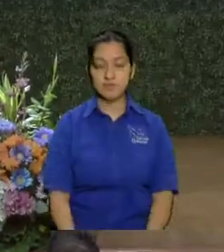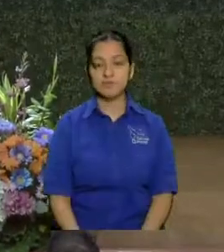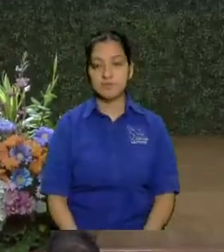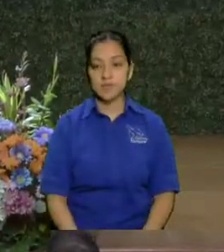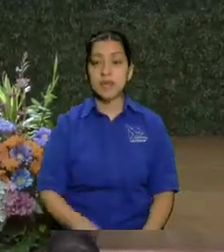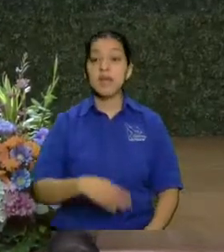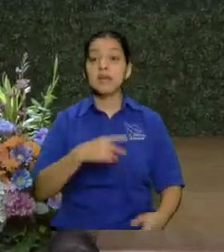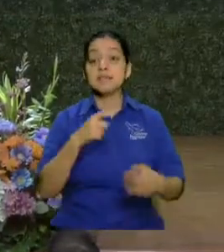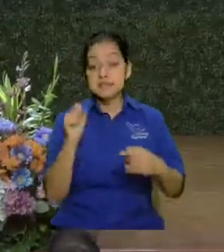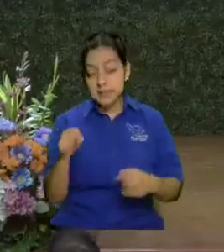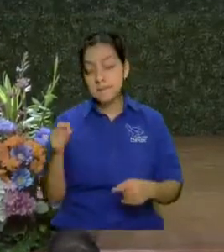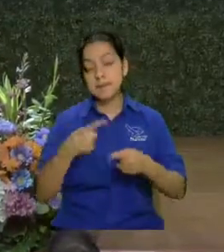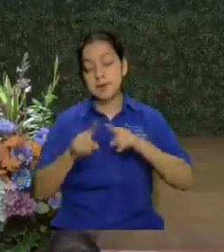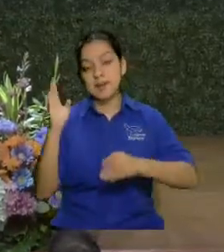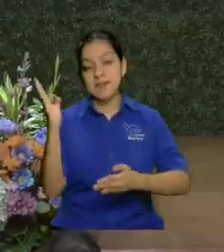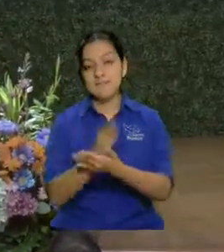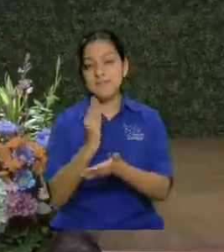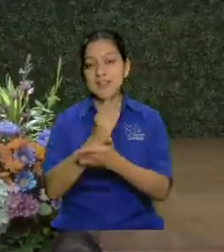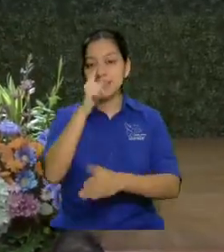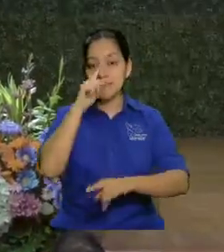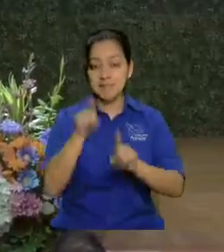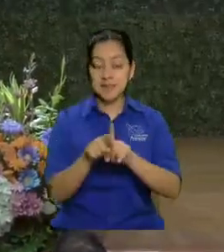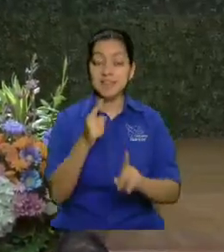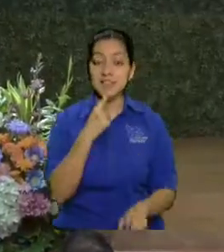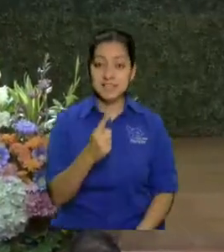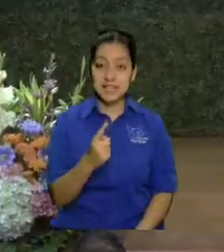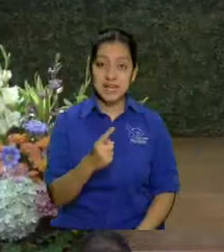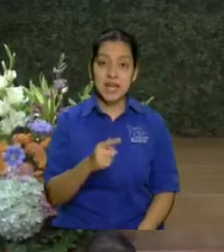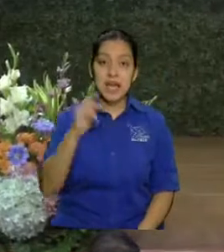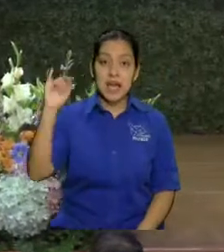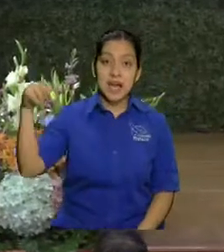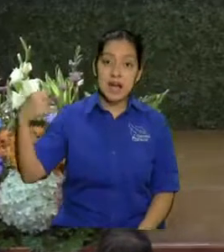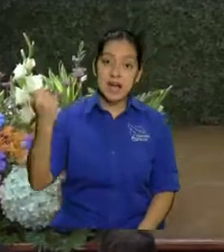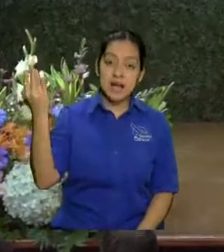dice que incluso jacob ungió una piedra